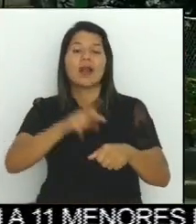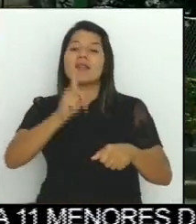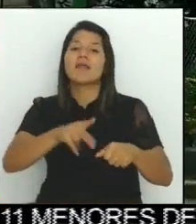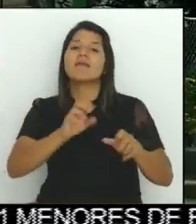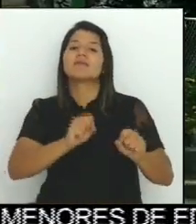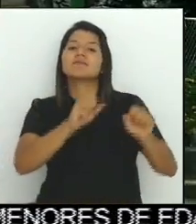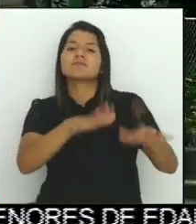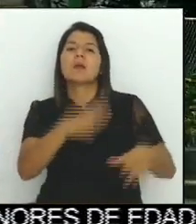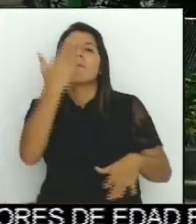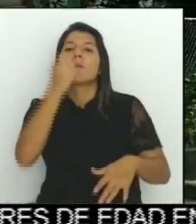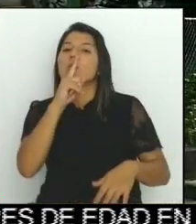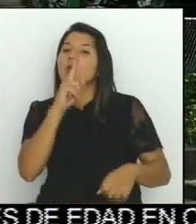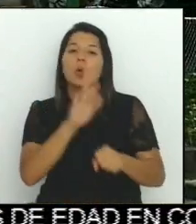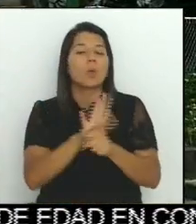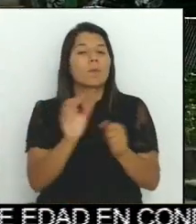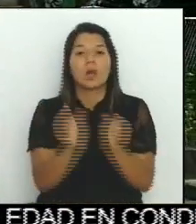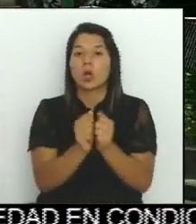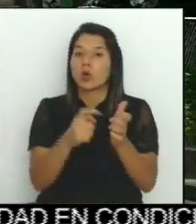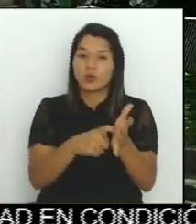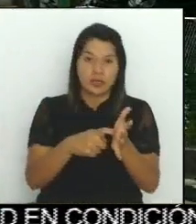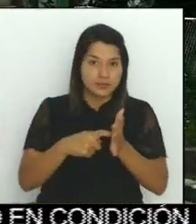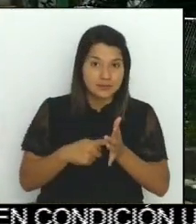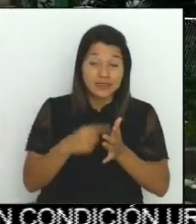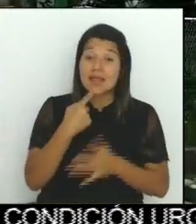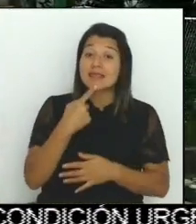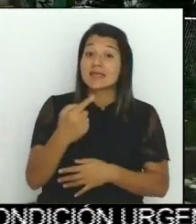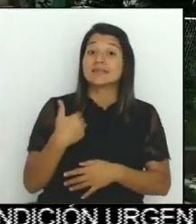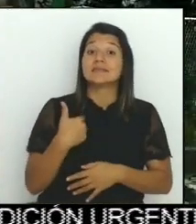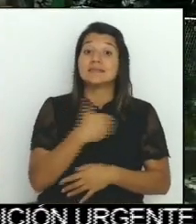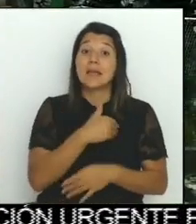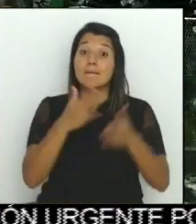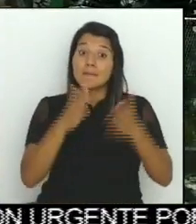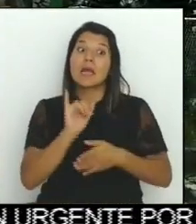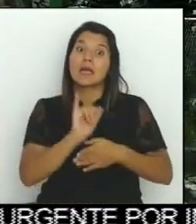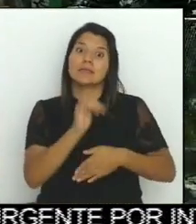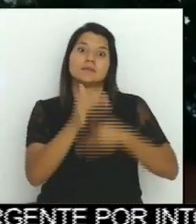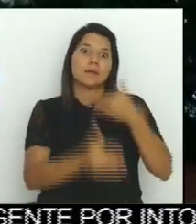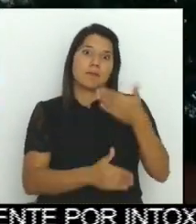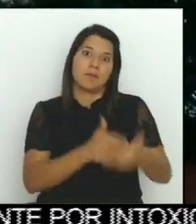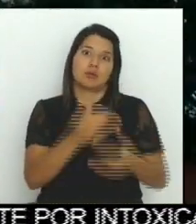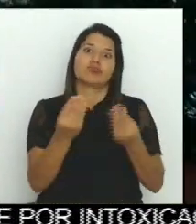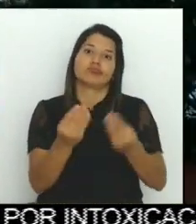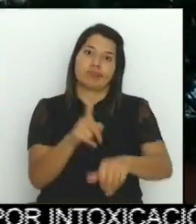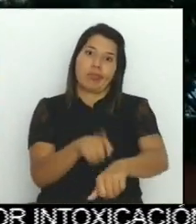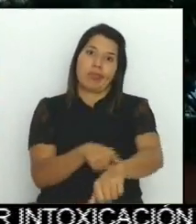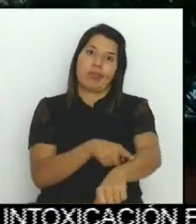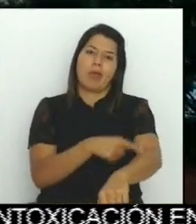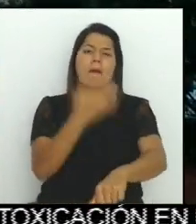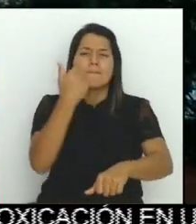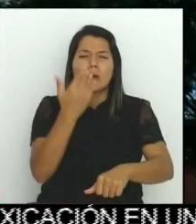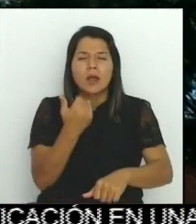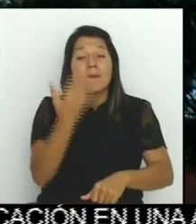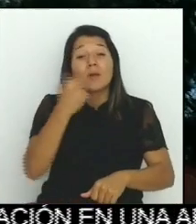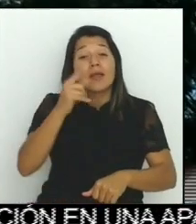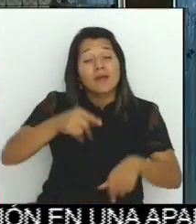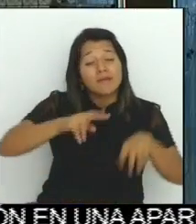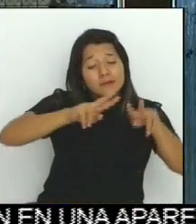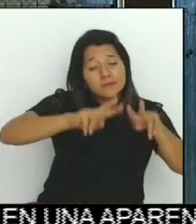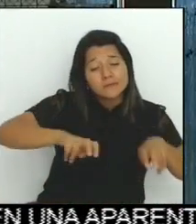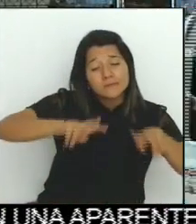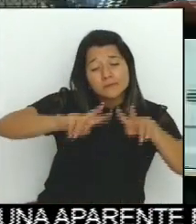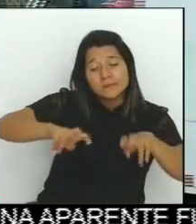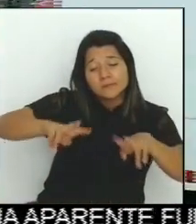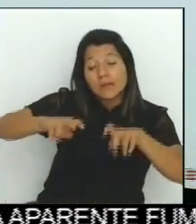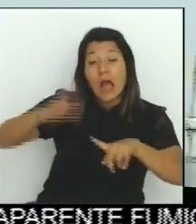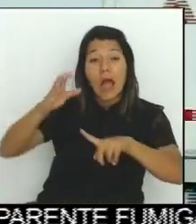requisitos. Según el ministro, este será un proceso bastante extenso, ya que se debe revisar caso por caso. De momento